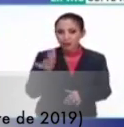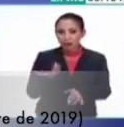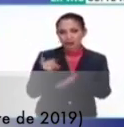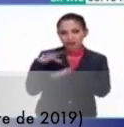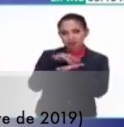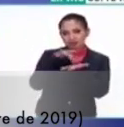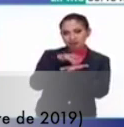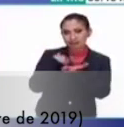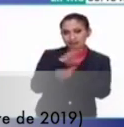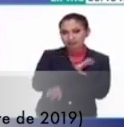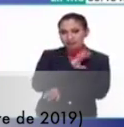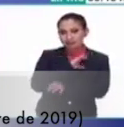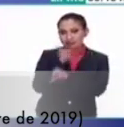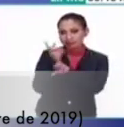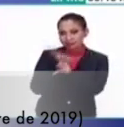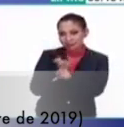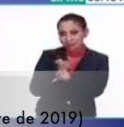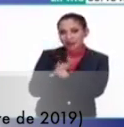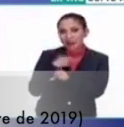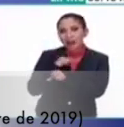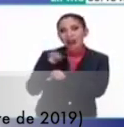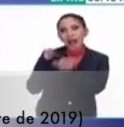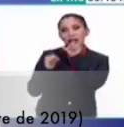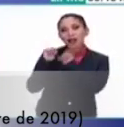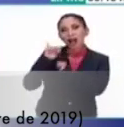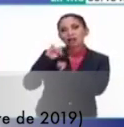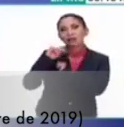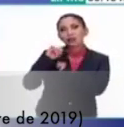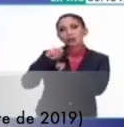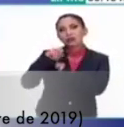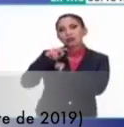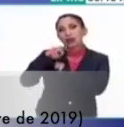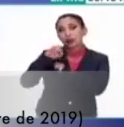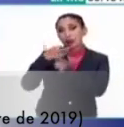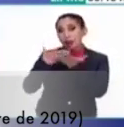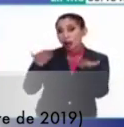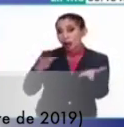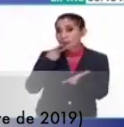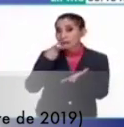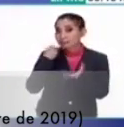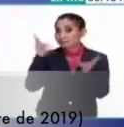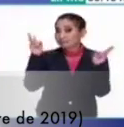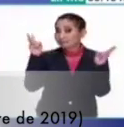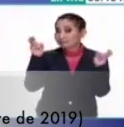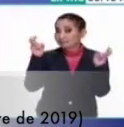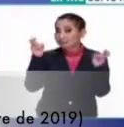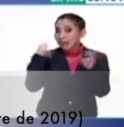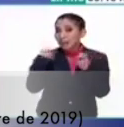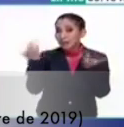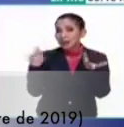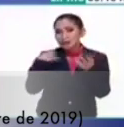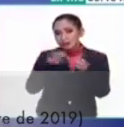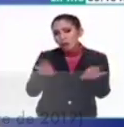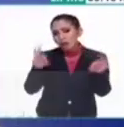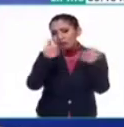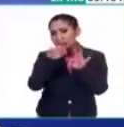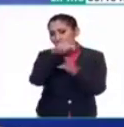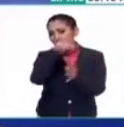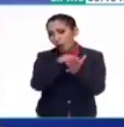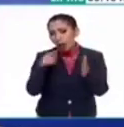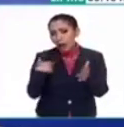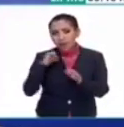colaborador, un querido invitado, el arqueólogo Arturo Montero, quien en esta ocasión nos va a platicar sobre la trascendencia del sitio